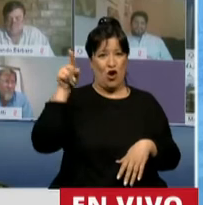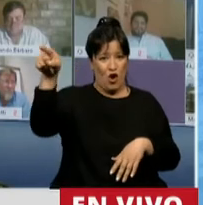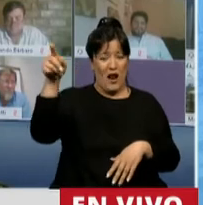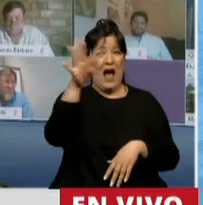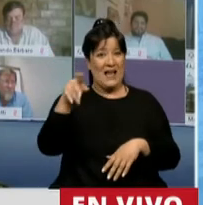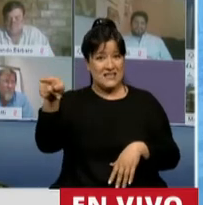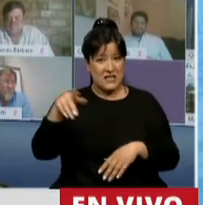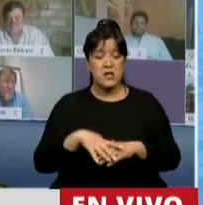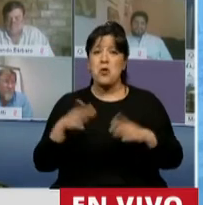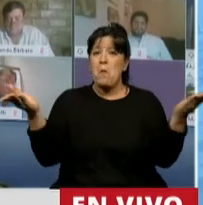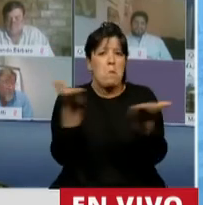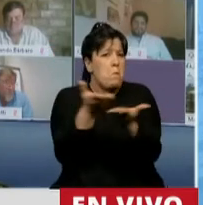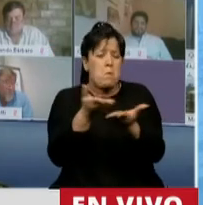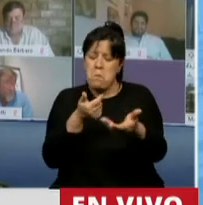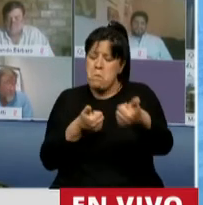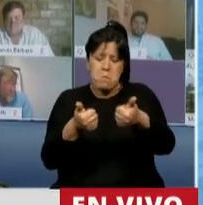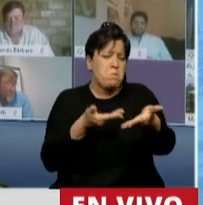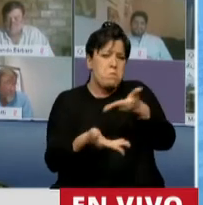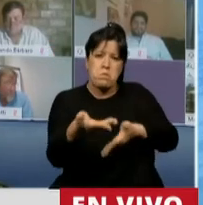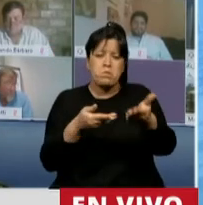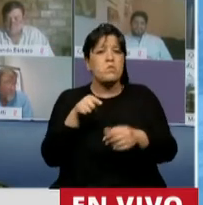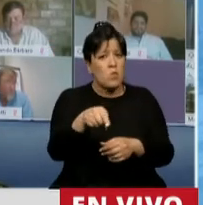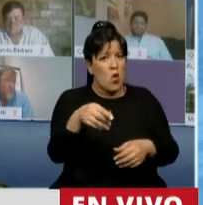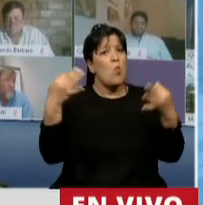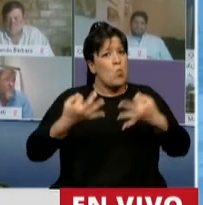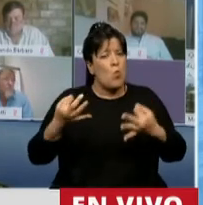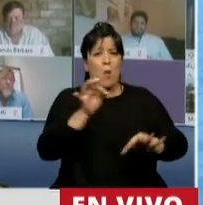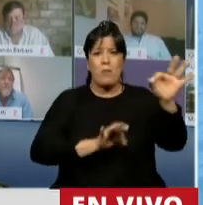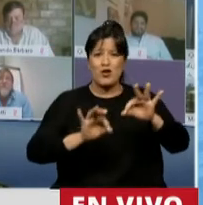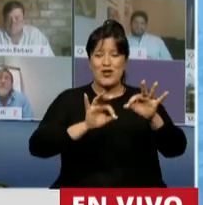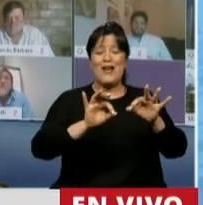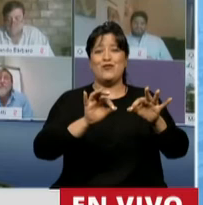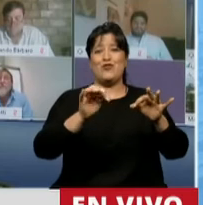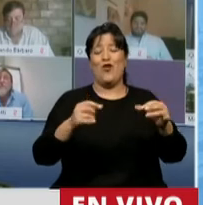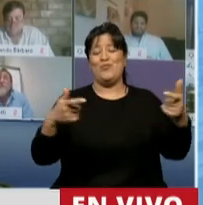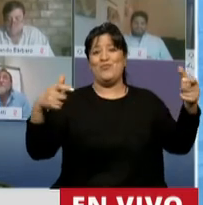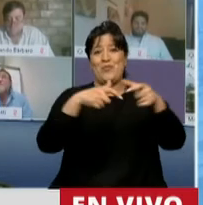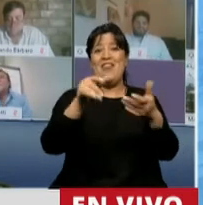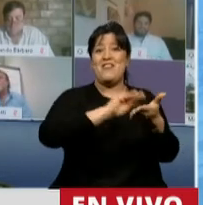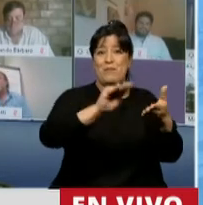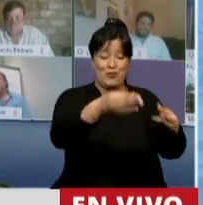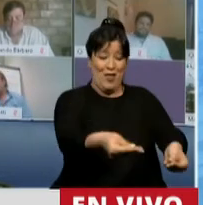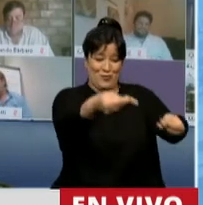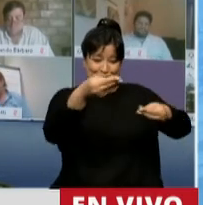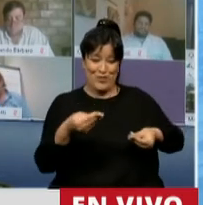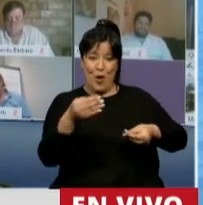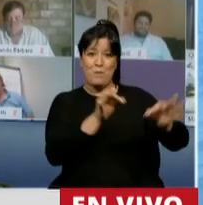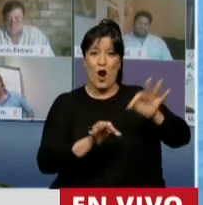permitiendo esta ida y vuelta que realmente a un buen proyecto que ingresó en la Cámara de Diputados le fue